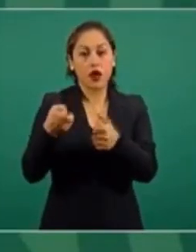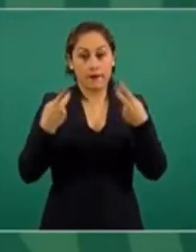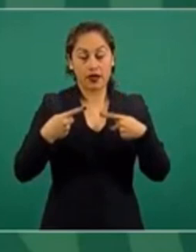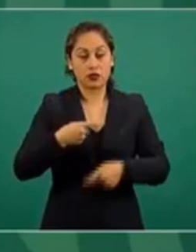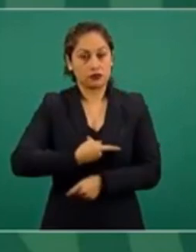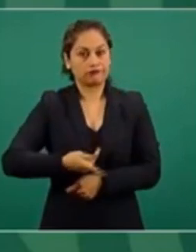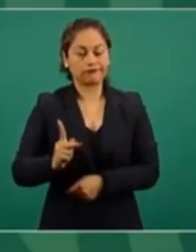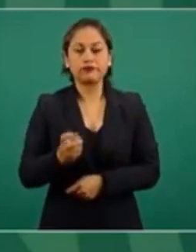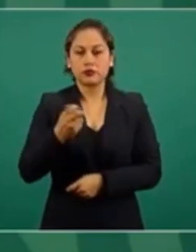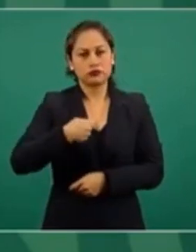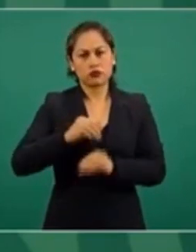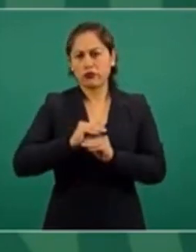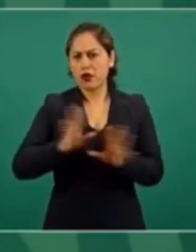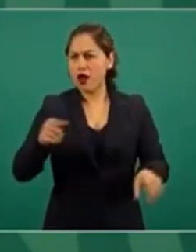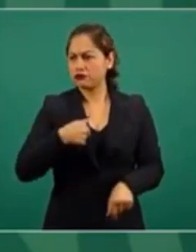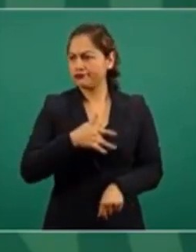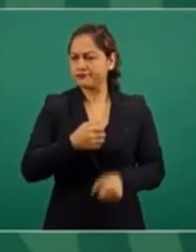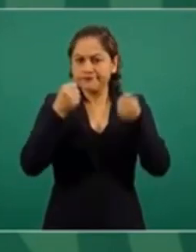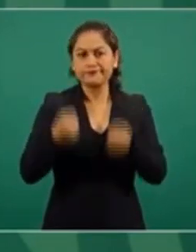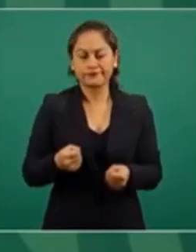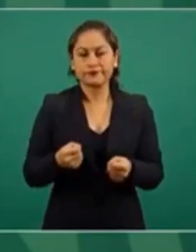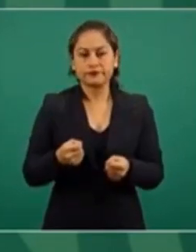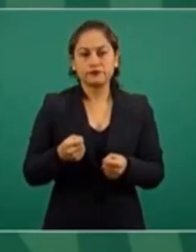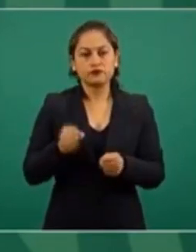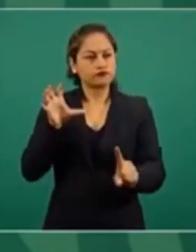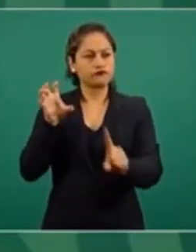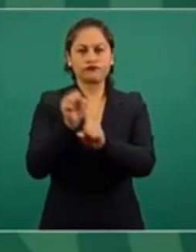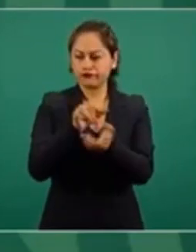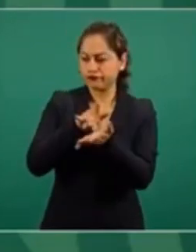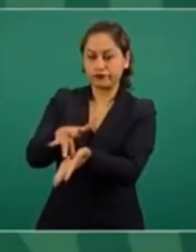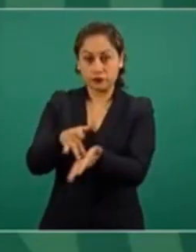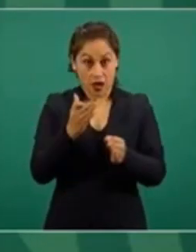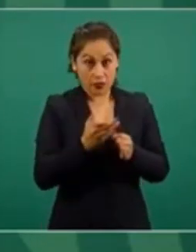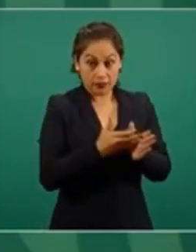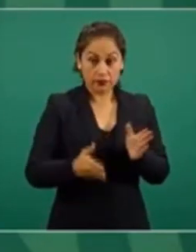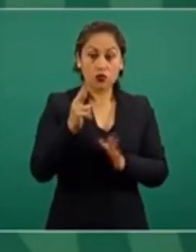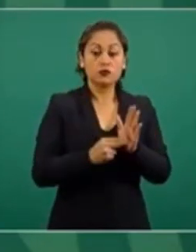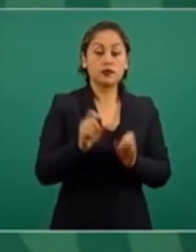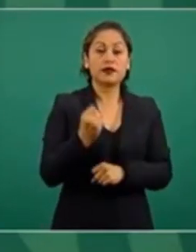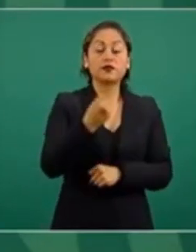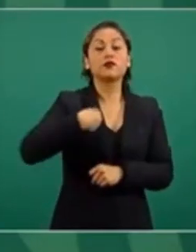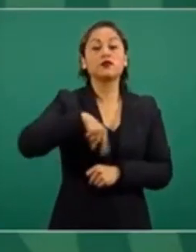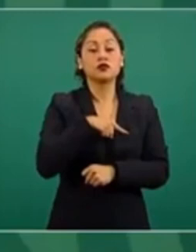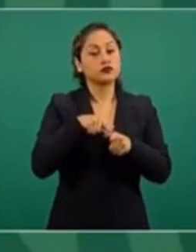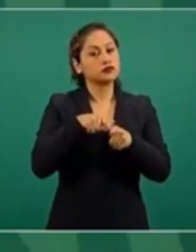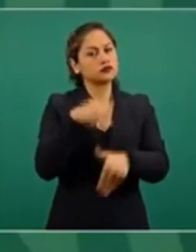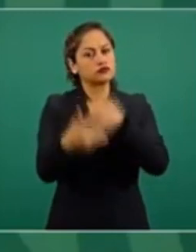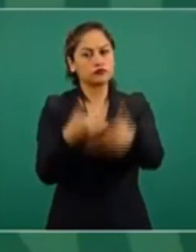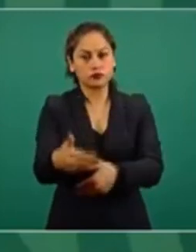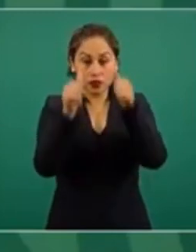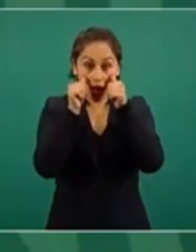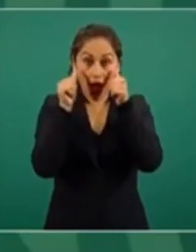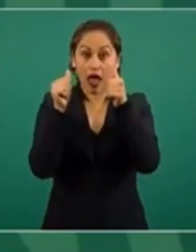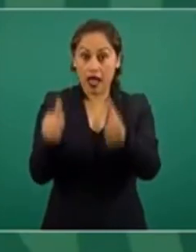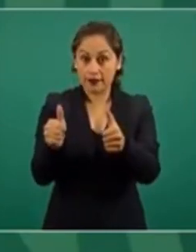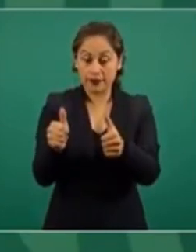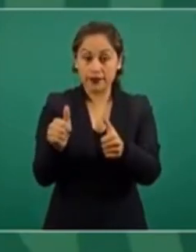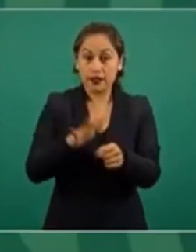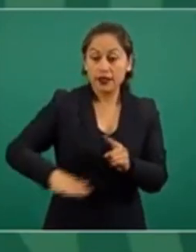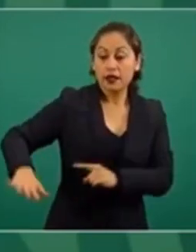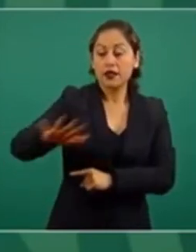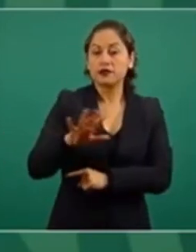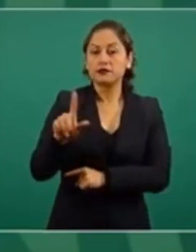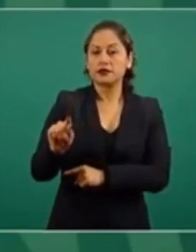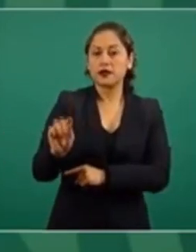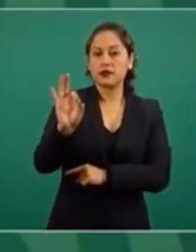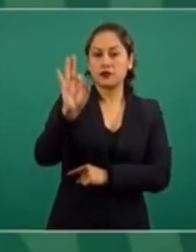lo tengo muy claro y estoy seguro que se va a lograr. Este año vamos a seguir atendiendo de manera directa al